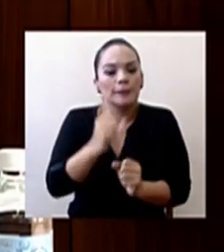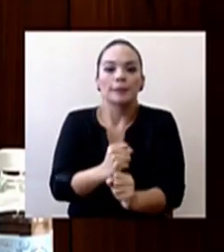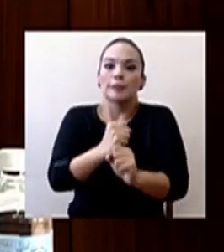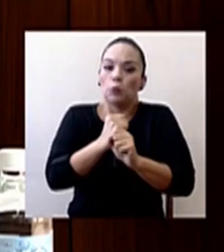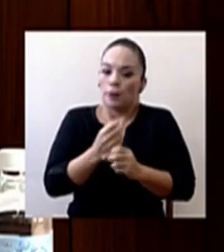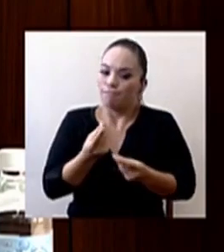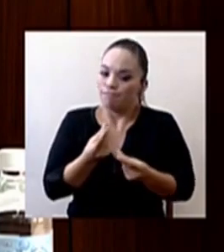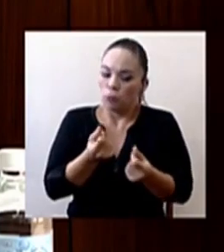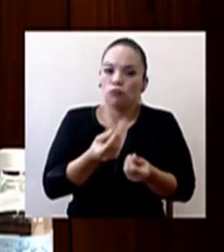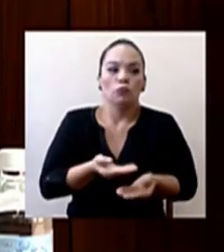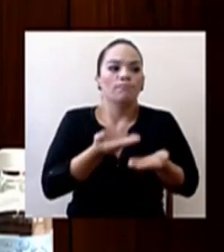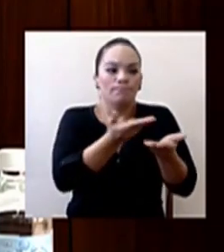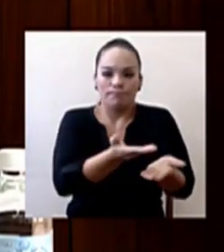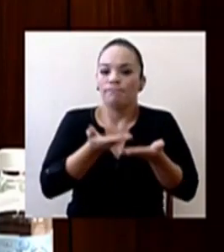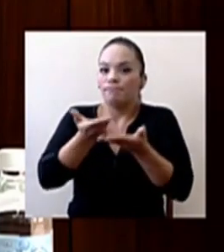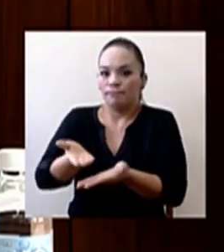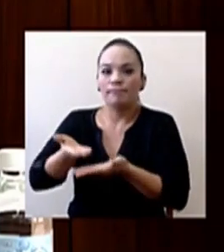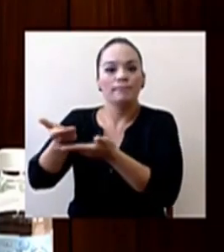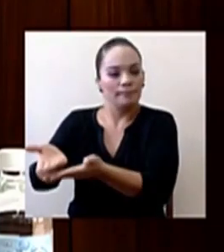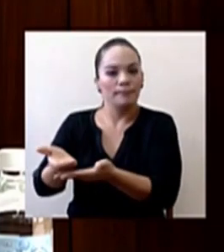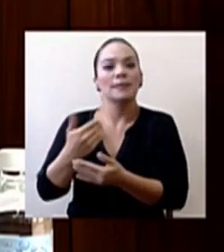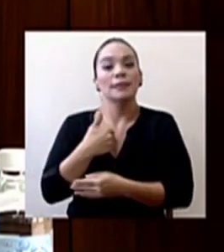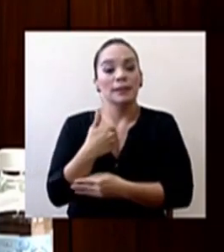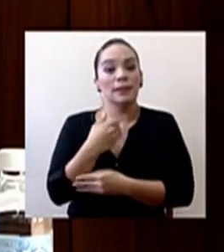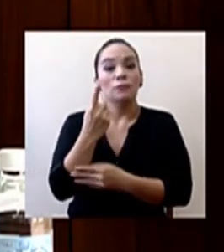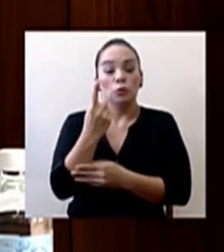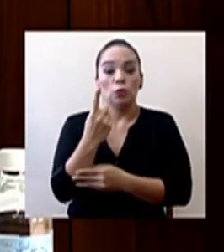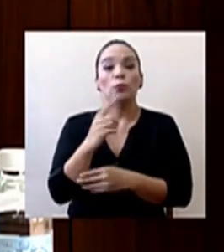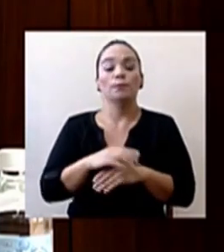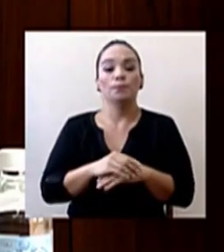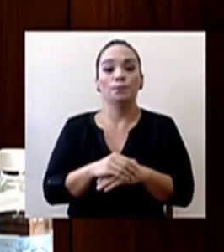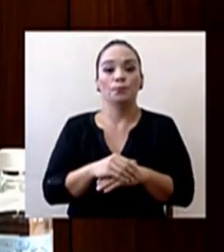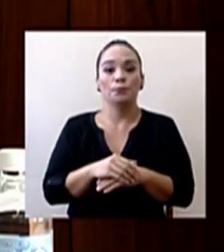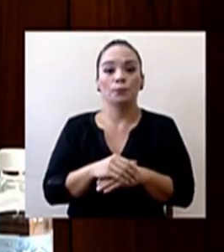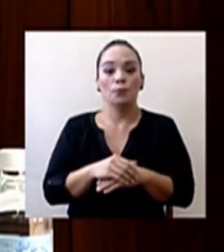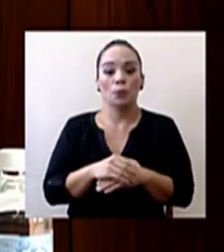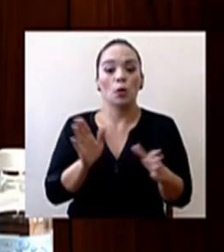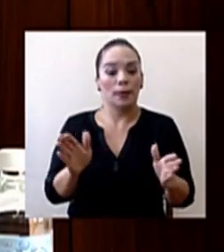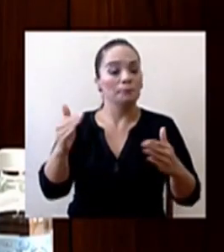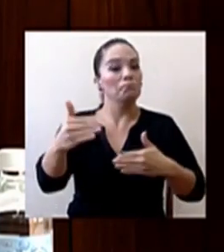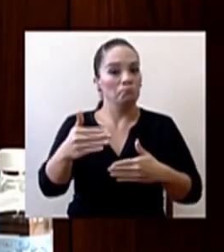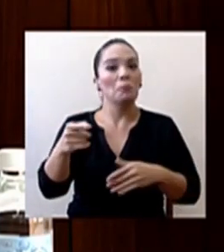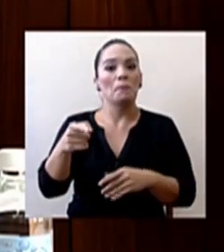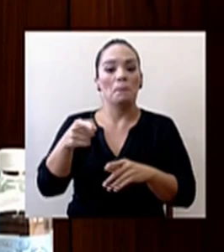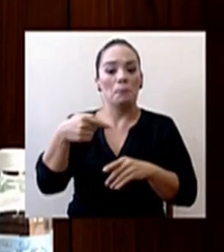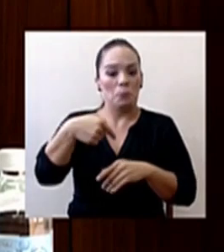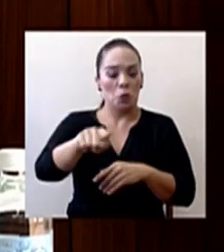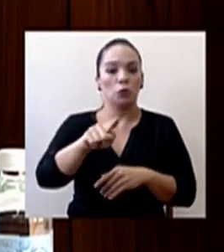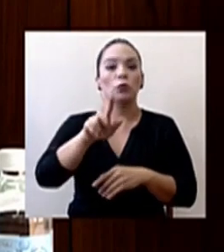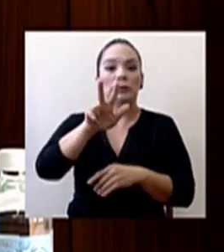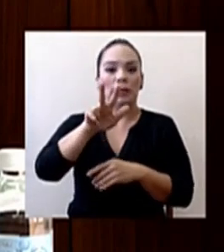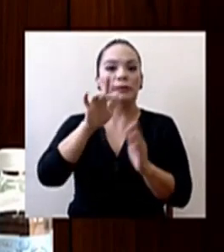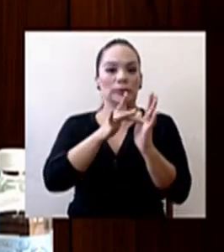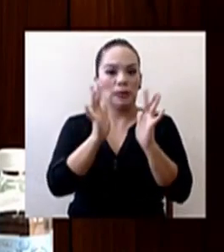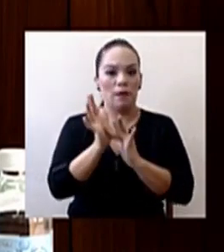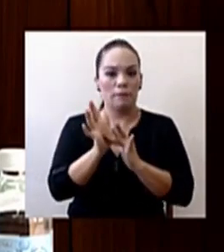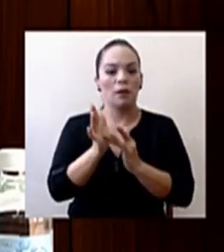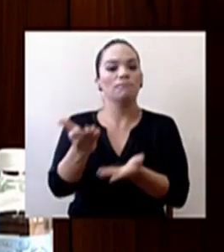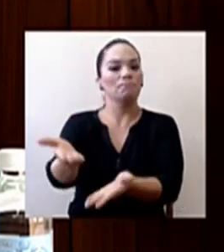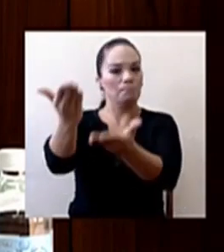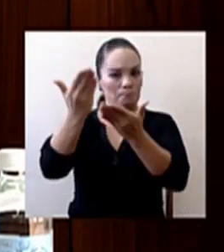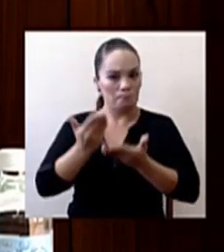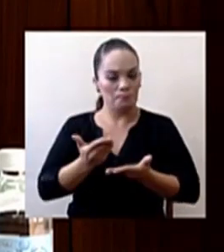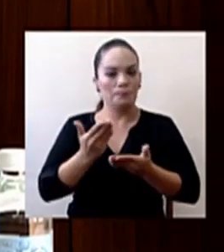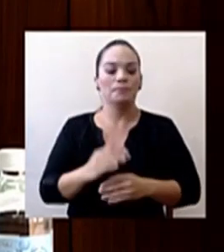entrega de esos productos. Tenemos un lote de entrega que estará entrando ahora el 3 de abril, esta semana. Pero